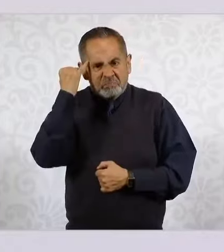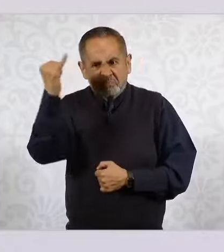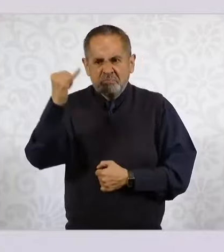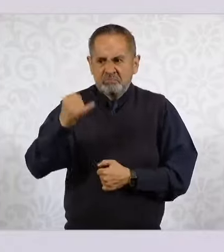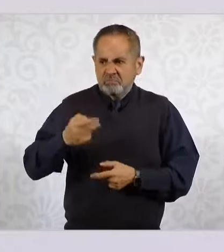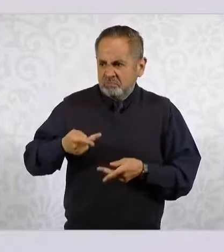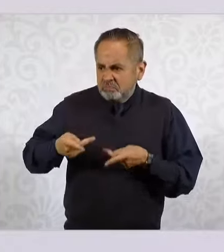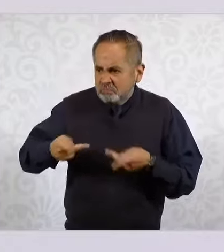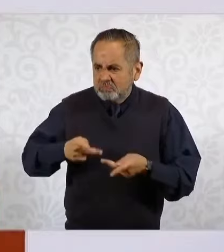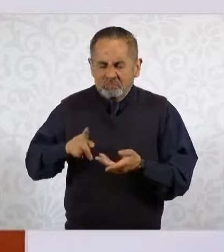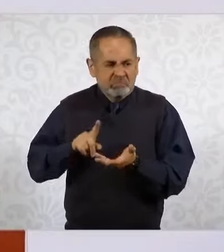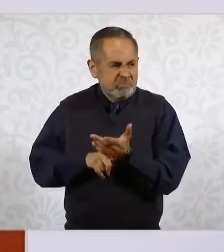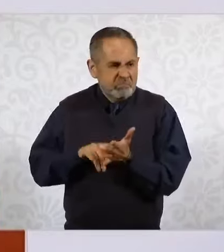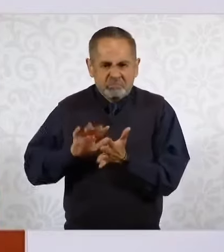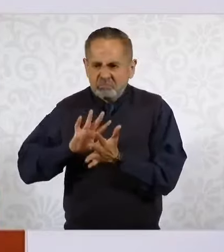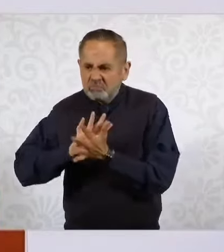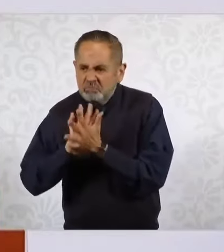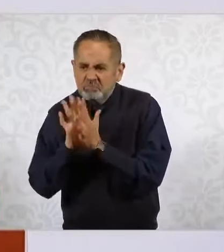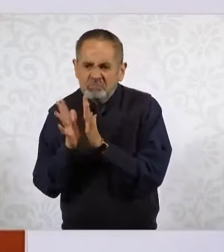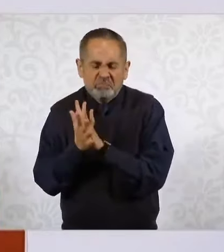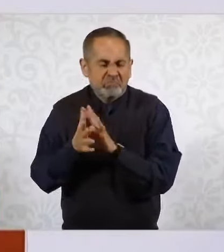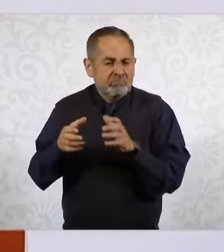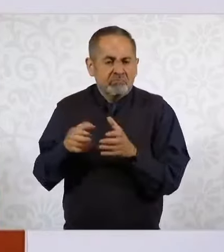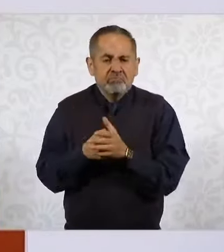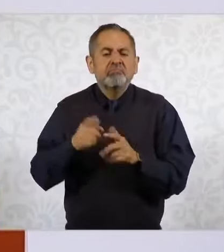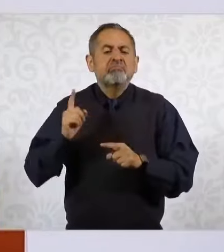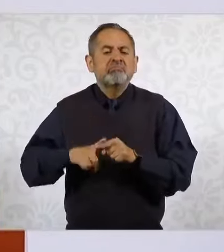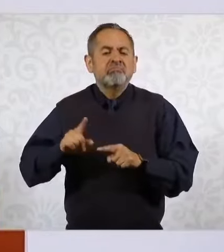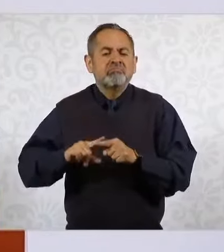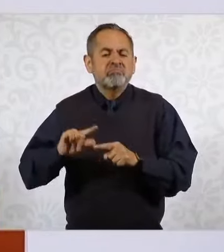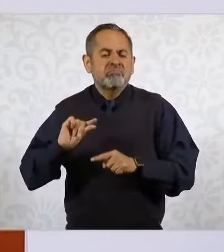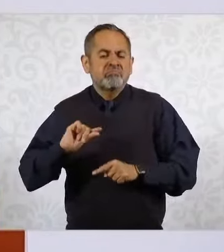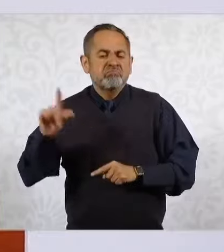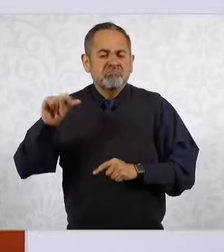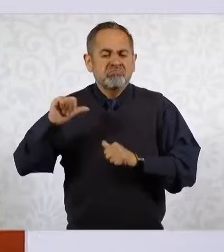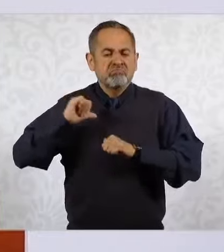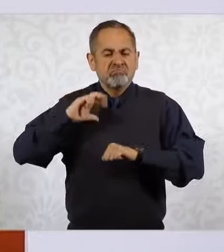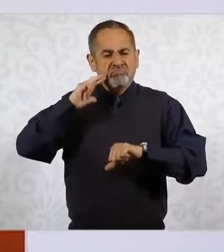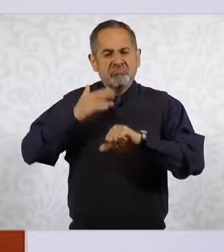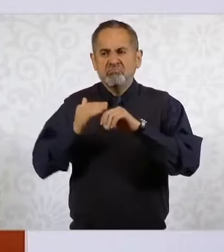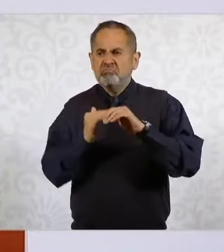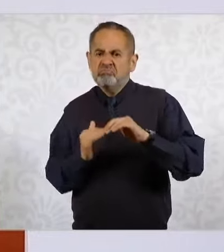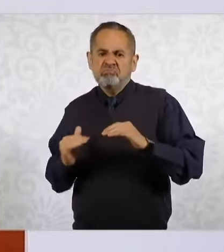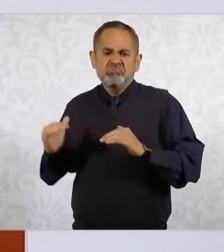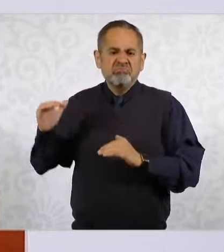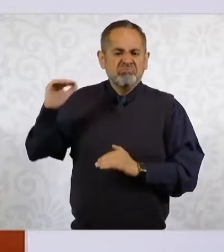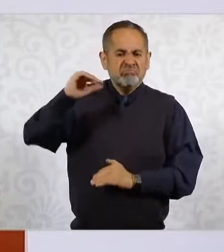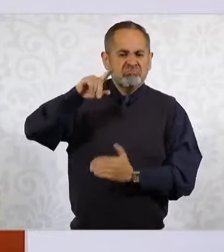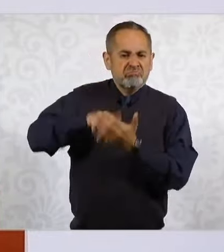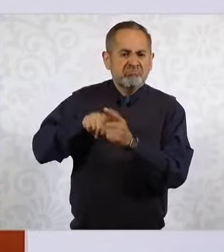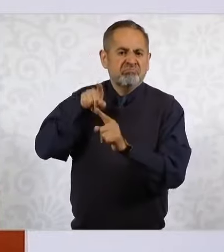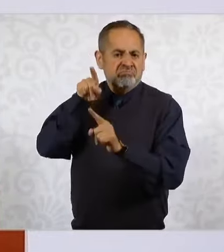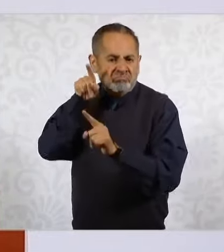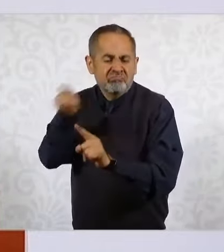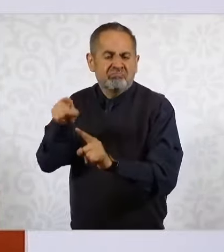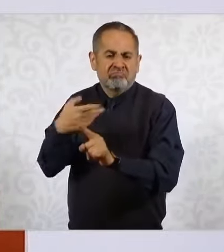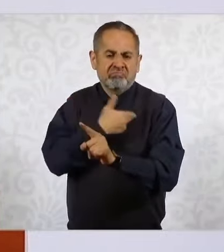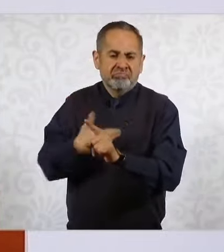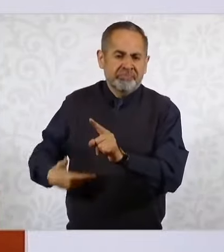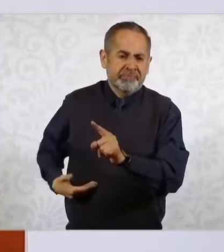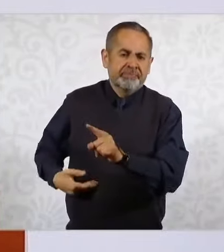encubierto desde la más alta autoridad del poder público y su responsabilidad